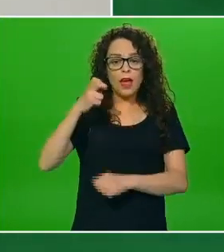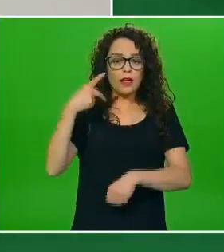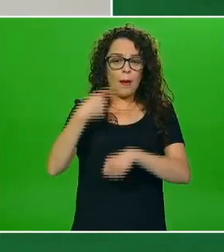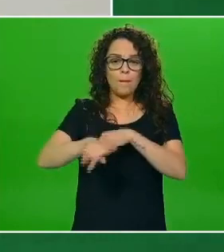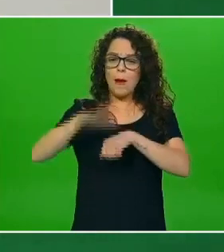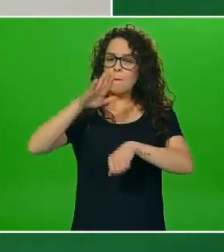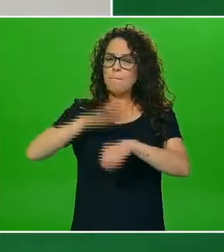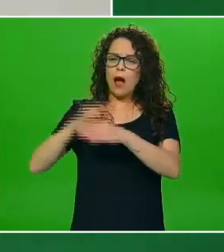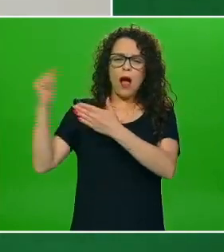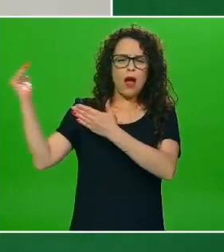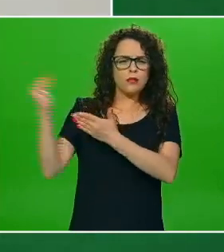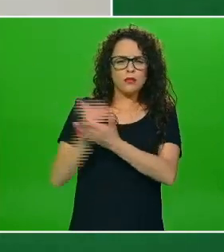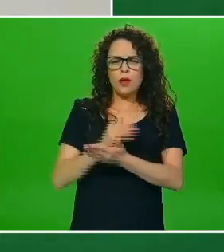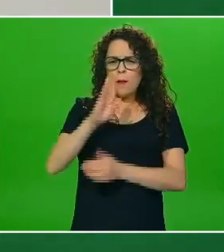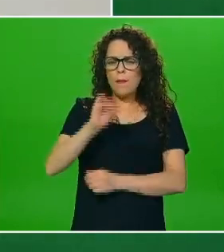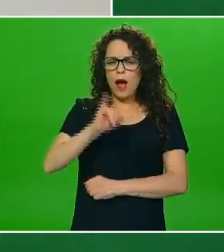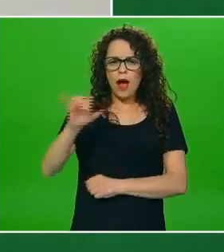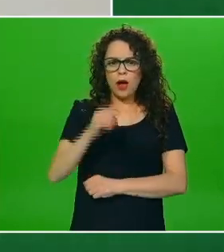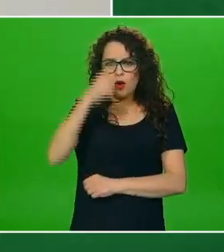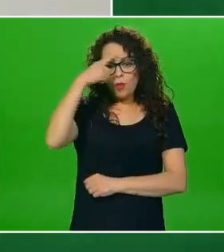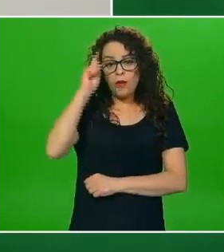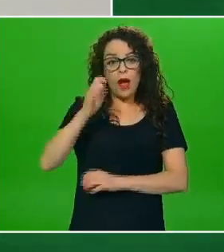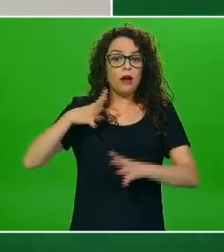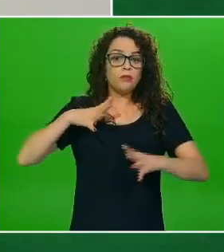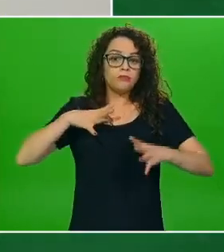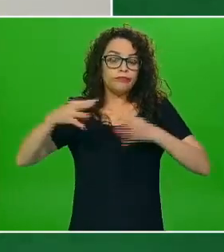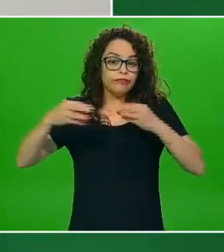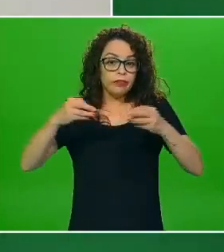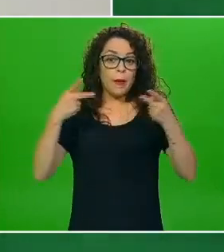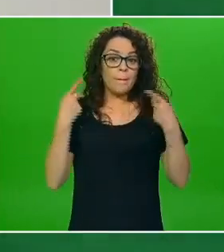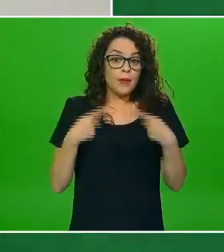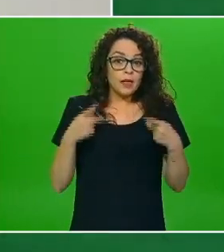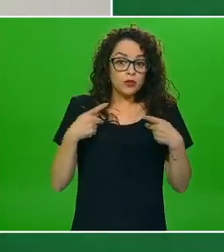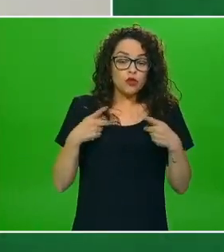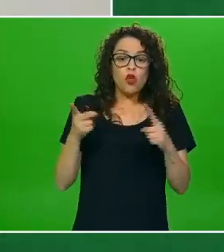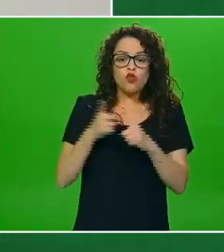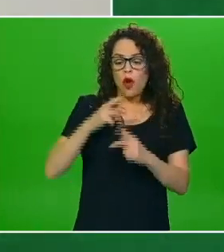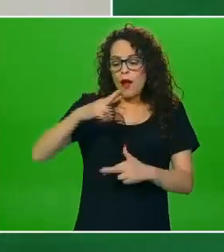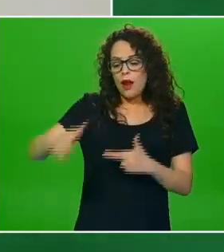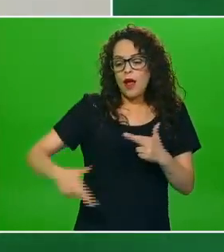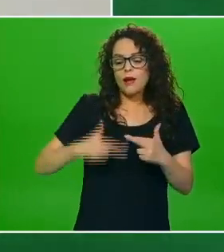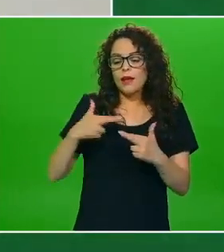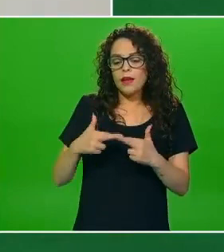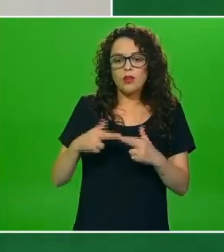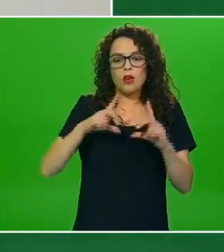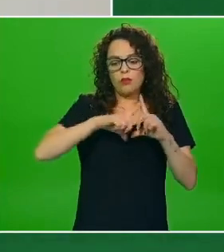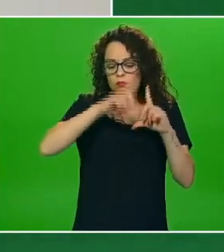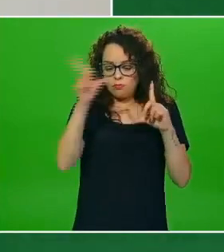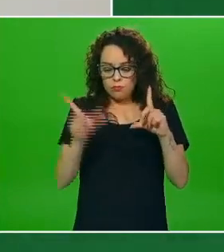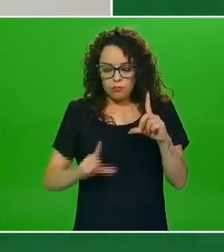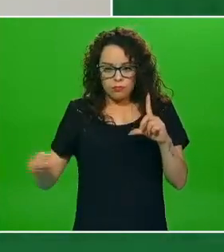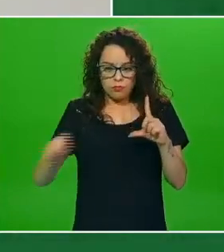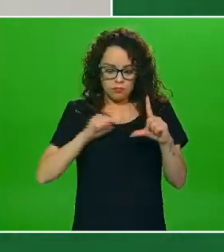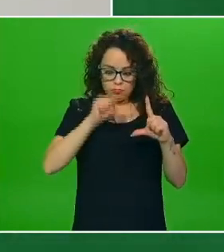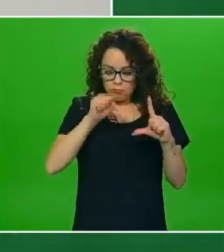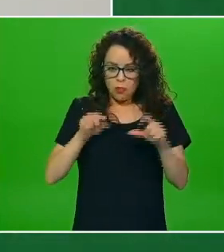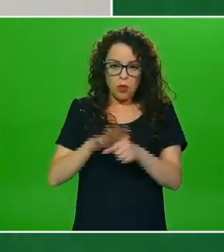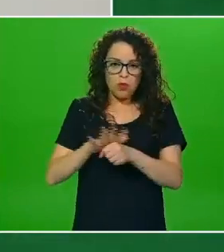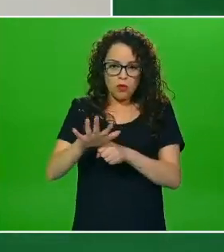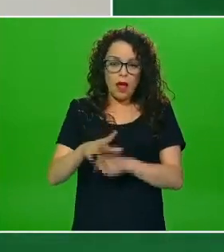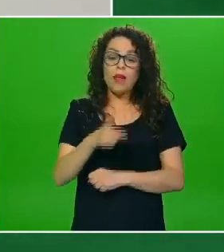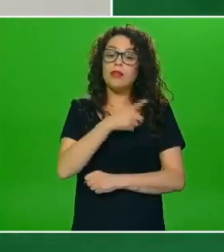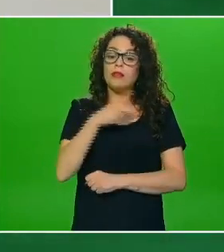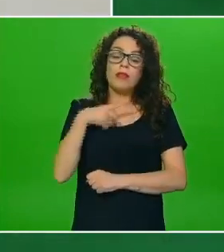puede tener de transmisión y de contagios en un momento determinado en una región del país debe de estar presente para